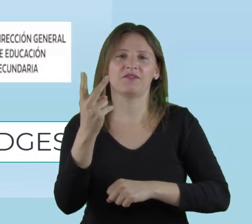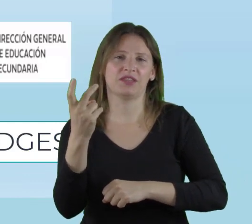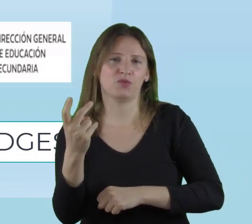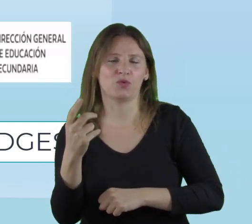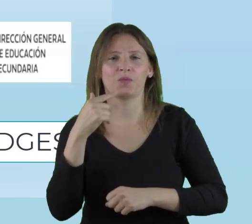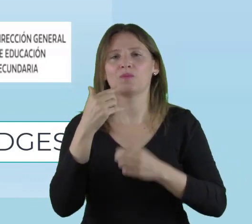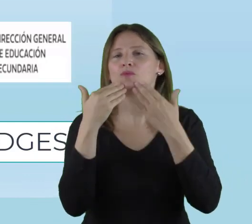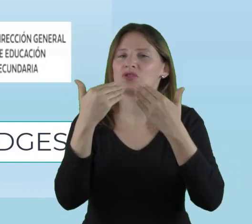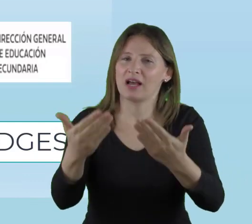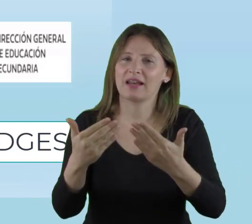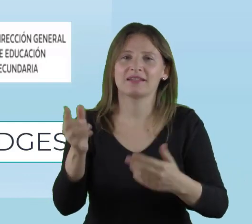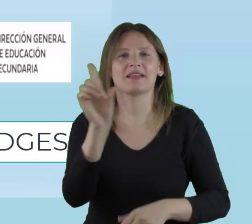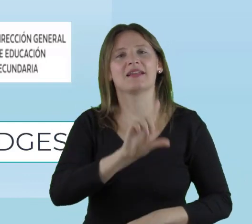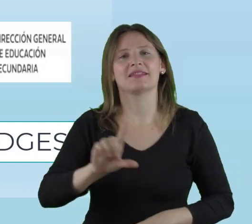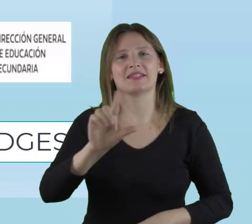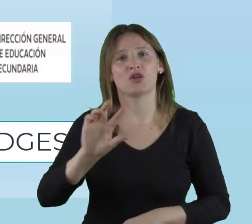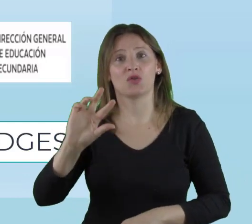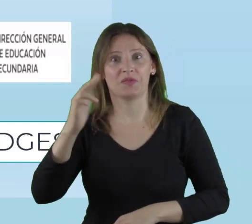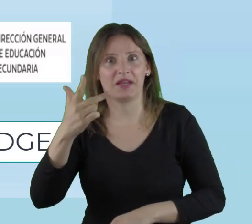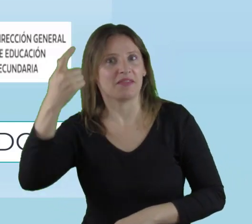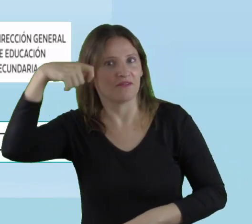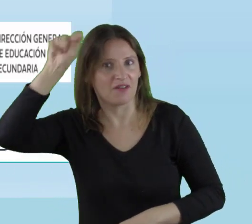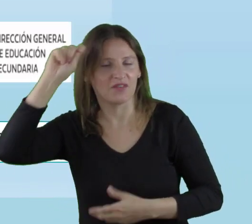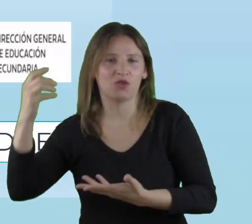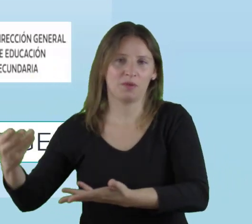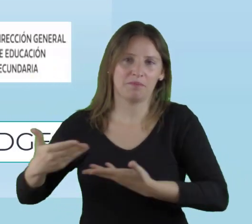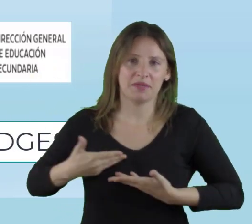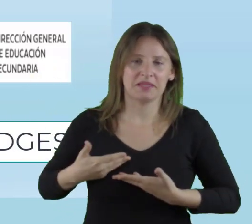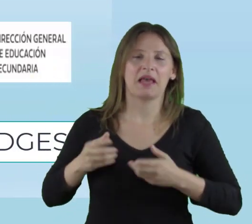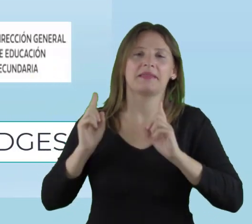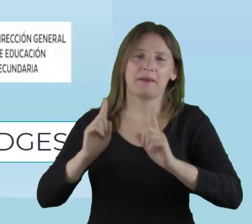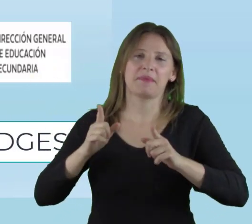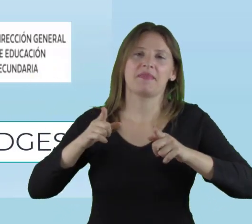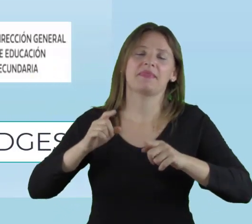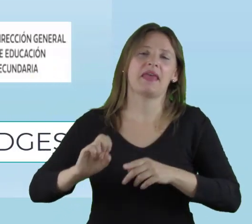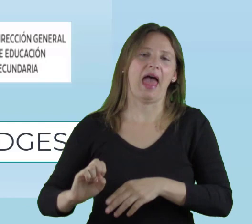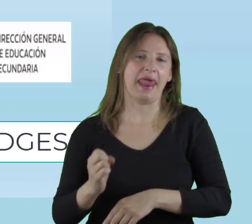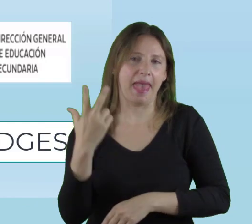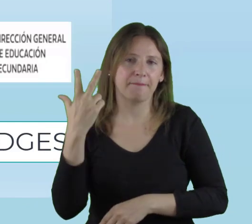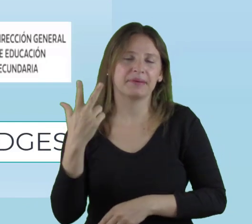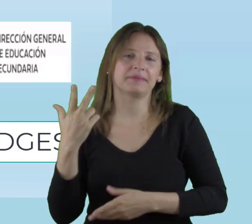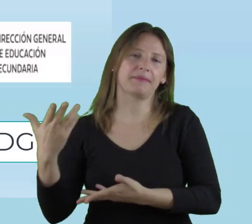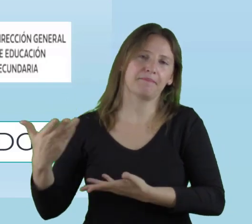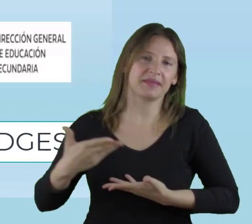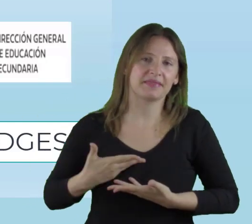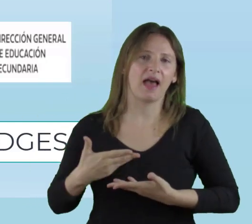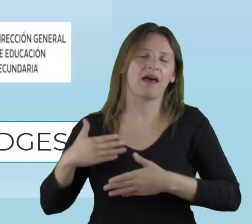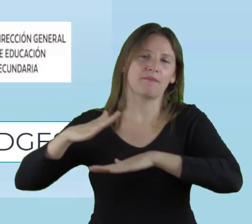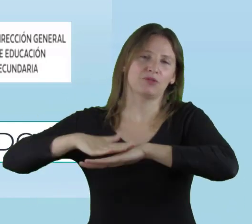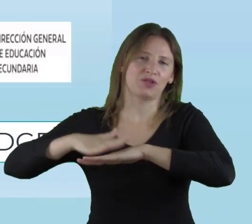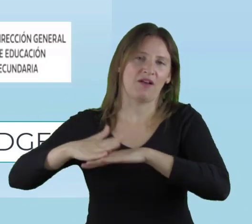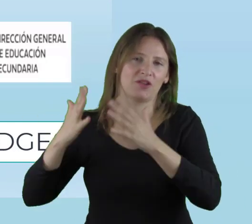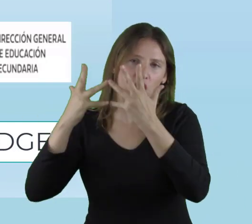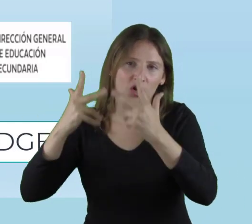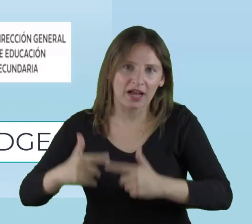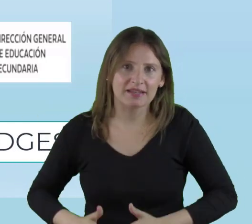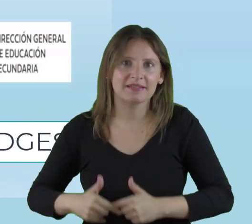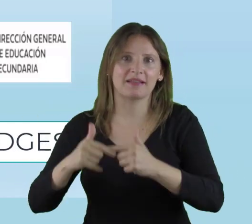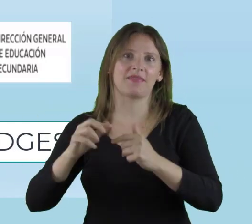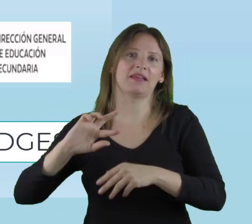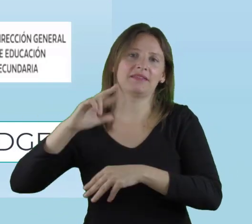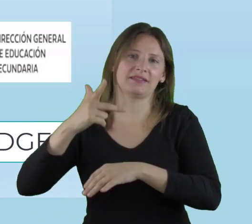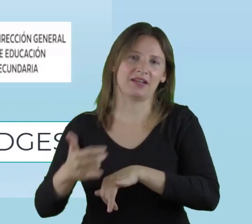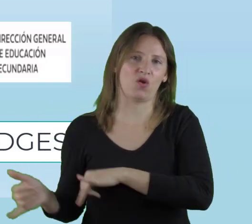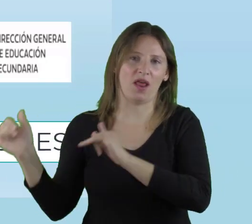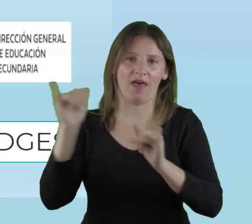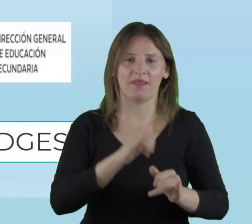Agradezco la invitación del ICO3 de Fray Ventos y de Anet, quienes han sido los organizadores de